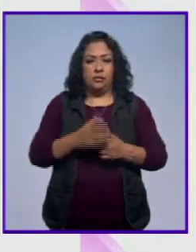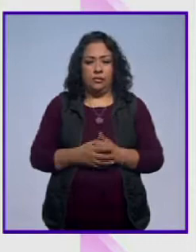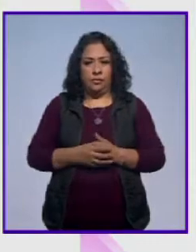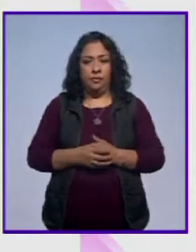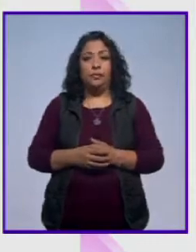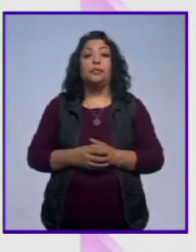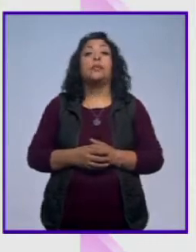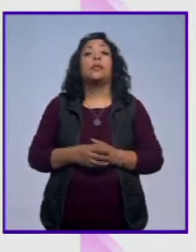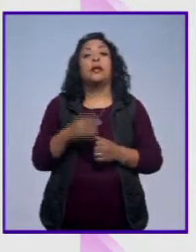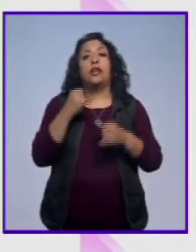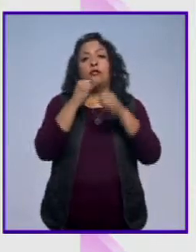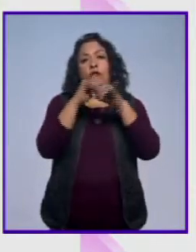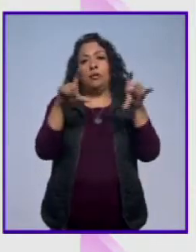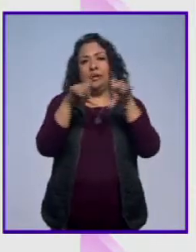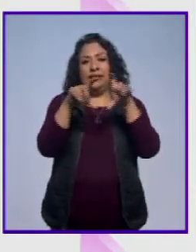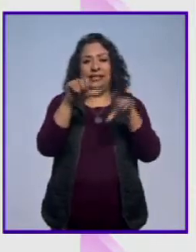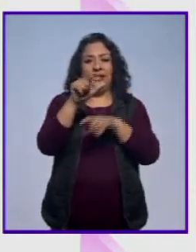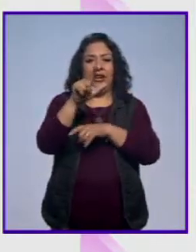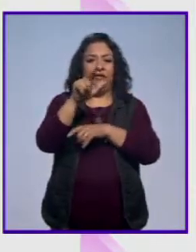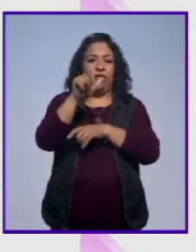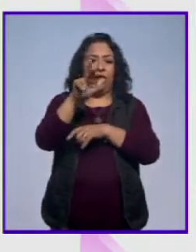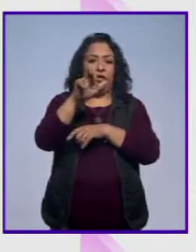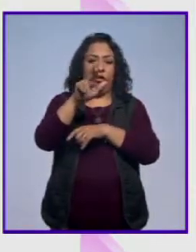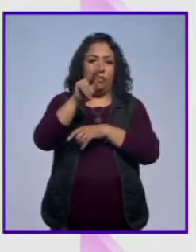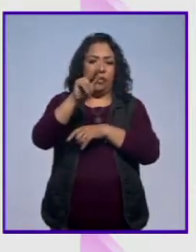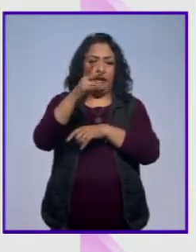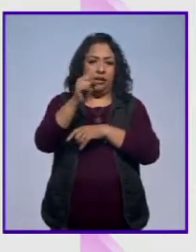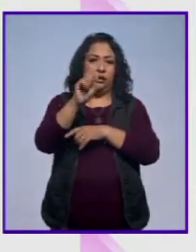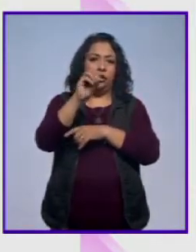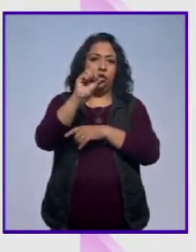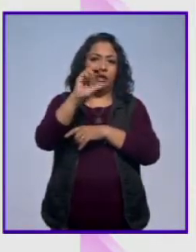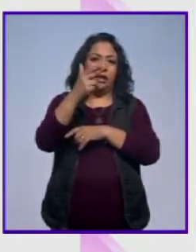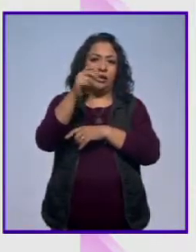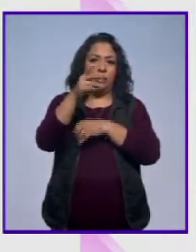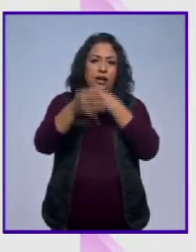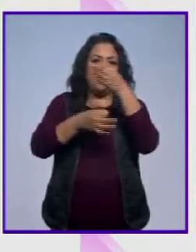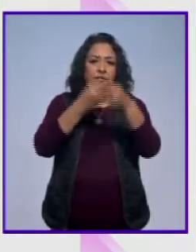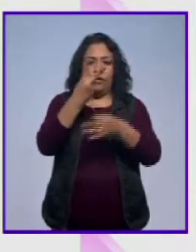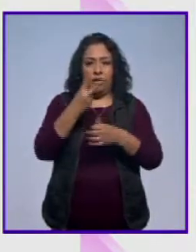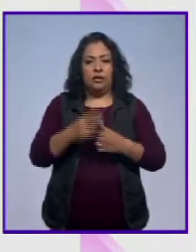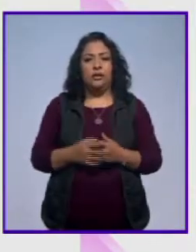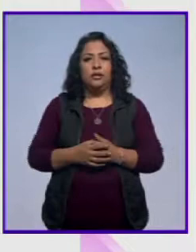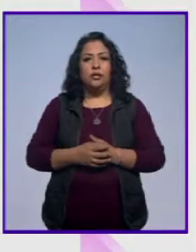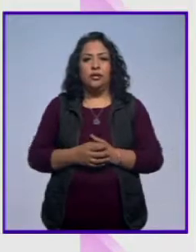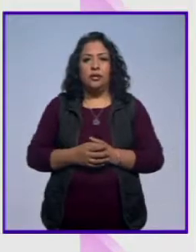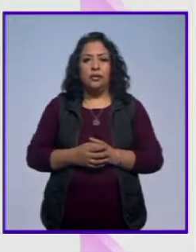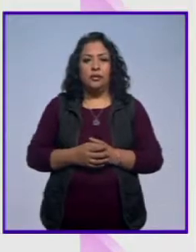Con información y texto de Salvador Perches Galván, Oscar Helguera, Noticias 22.